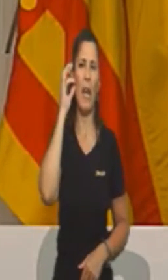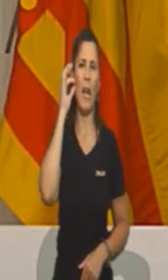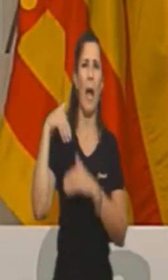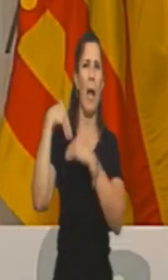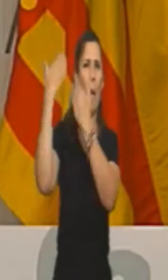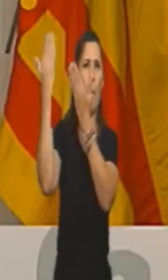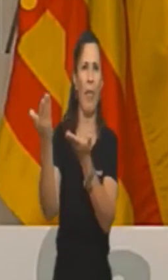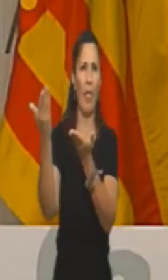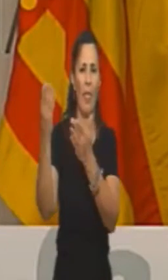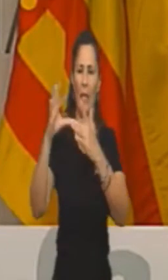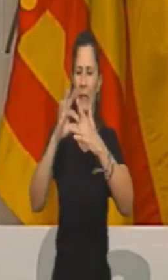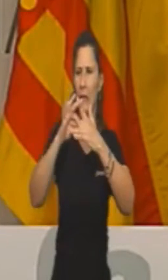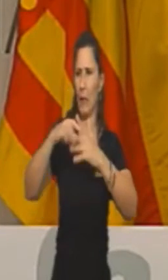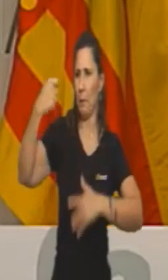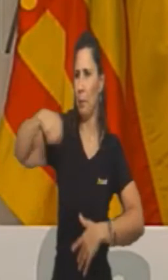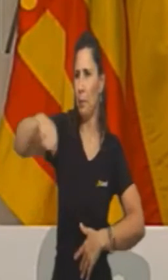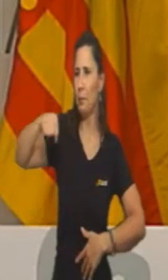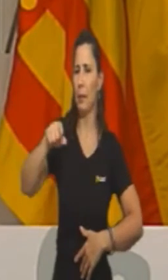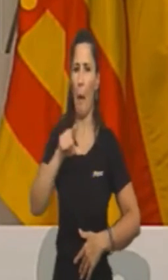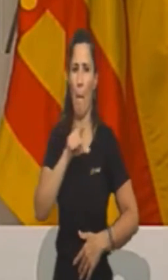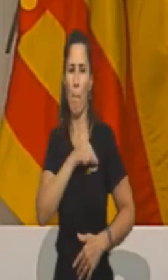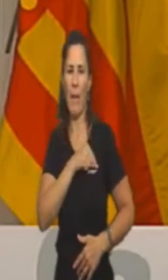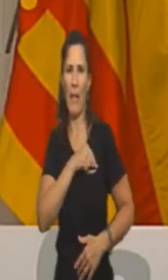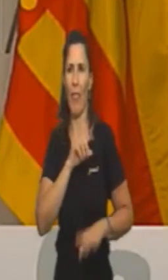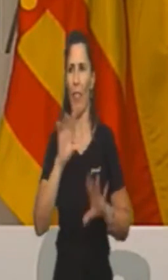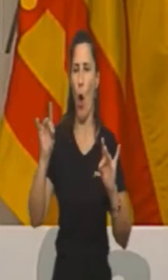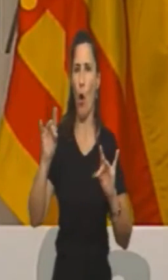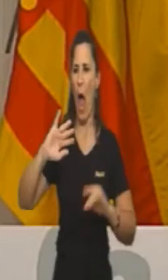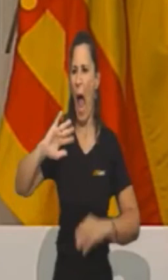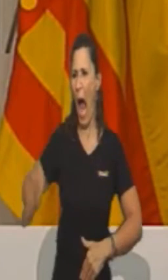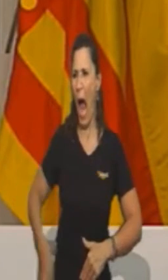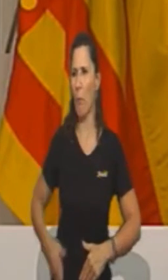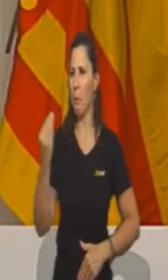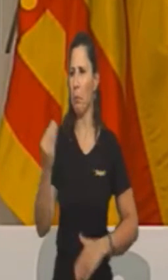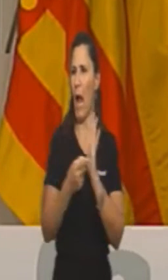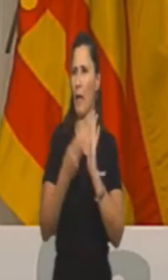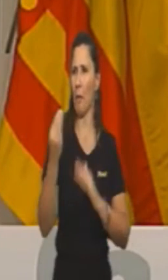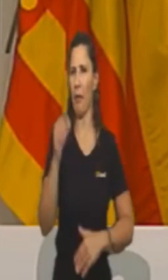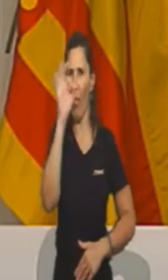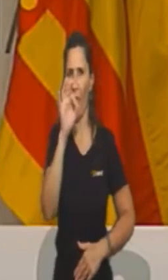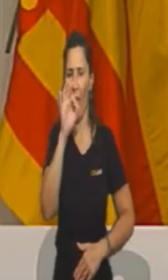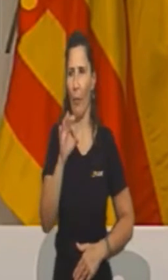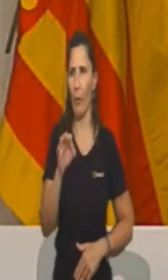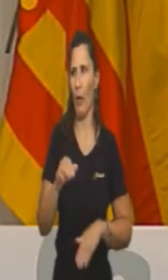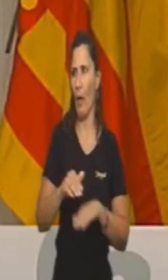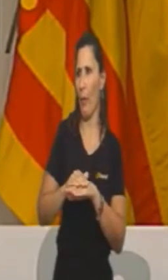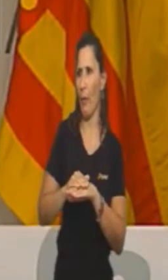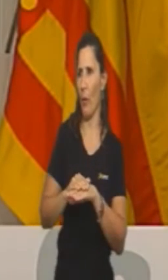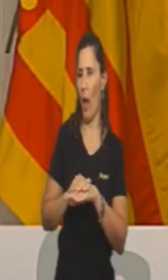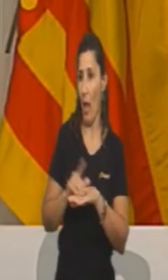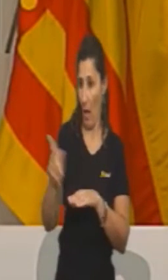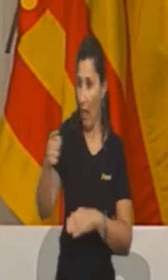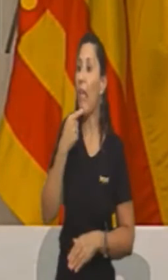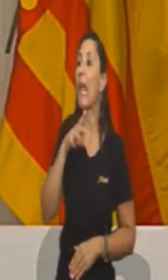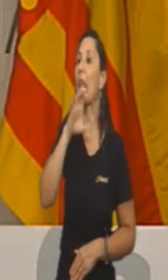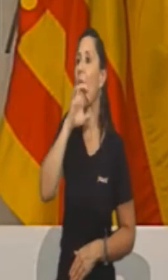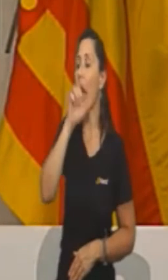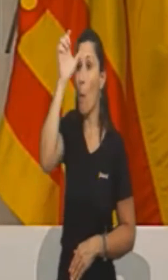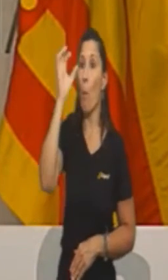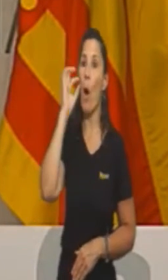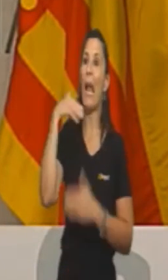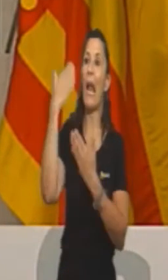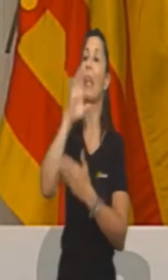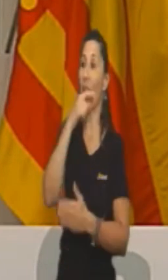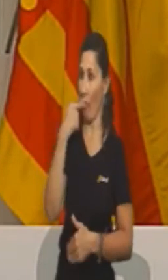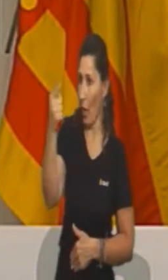regalos de Swarovski, pins de oro por valor de 10.000 euros, jamones de jabugo, pues lo que deberían hacer es destapar quién es la consellera que